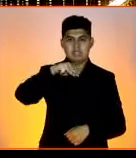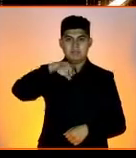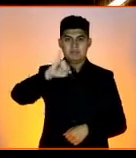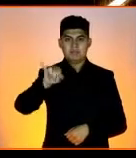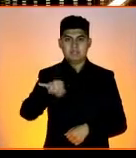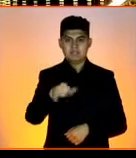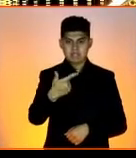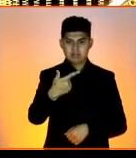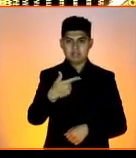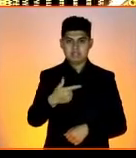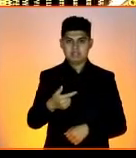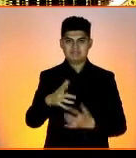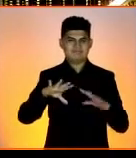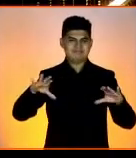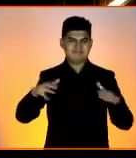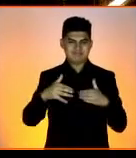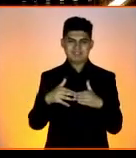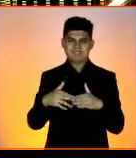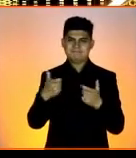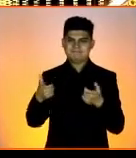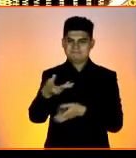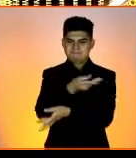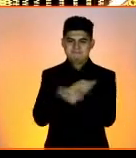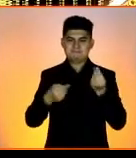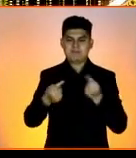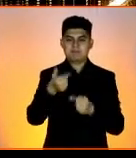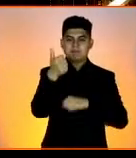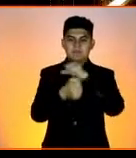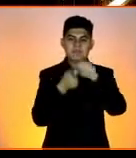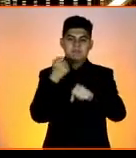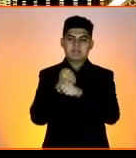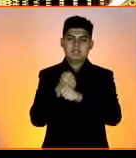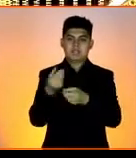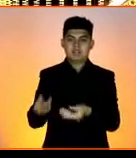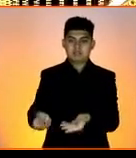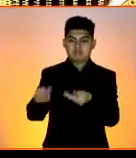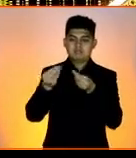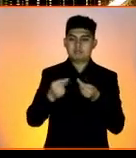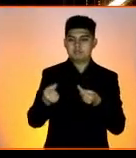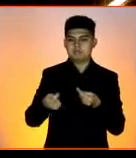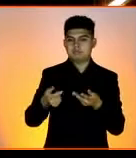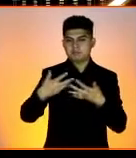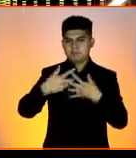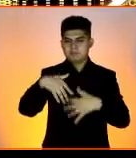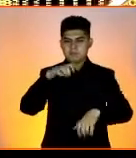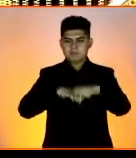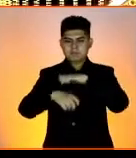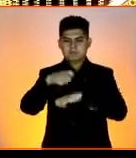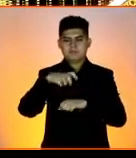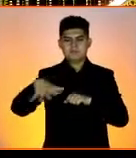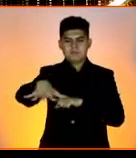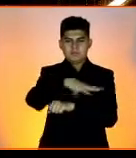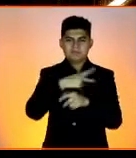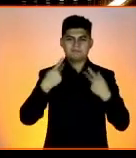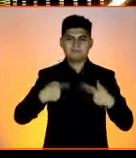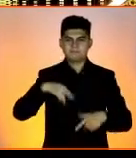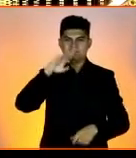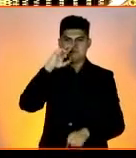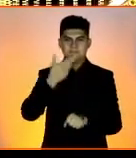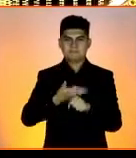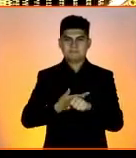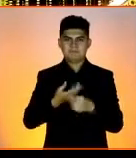Sociedad Cooperativa Financiera. En el primer año de recibir la distinción como empresa socialmente responsable.